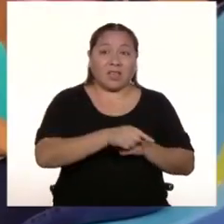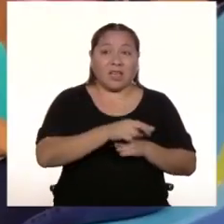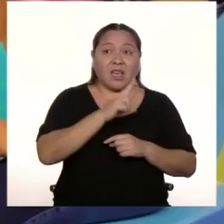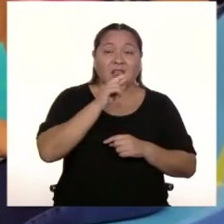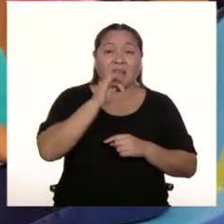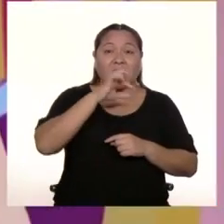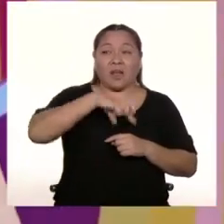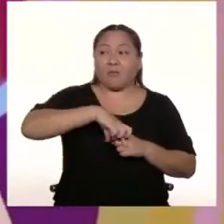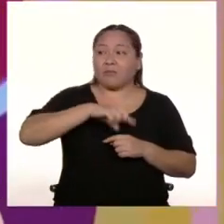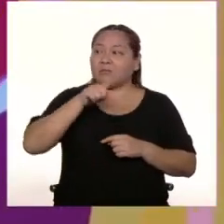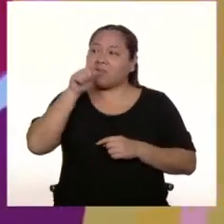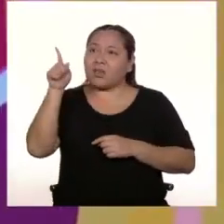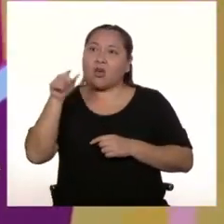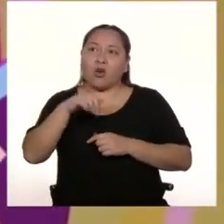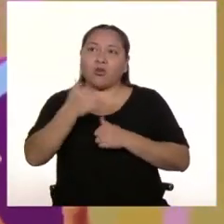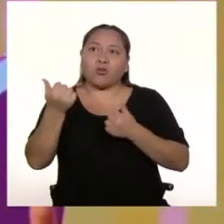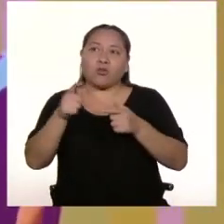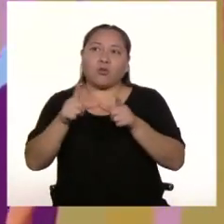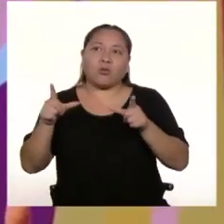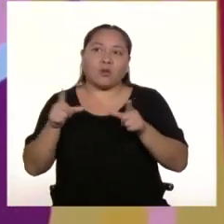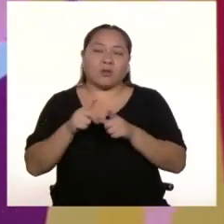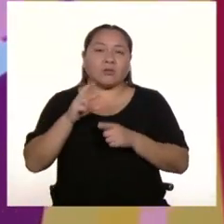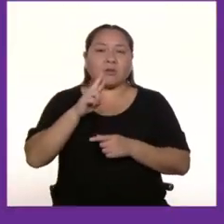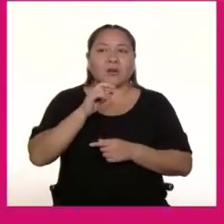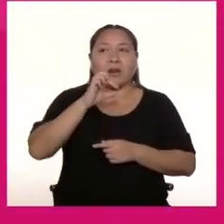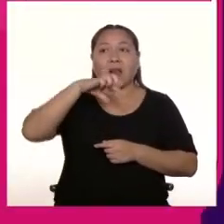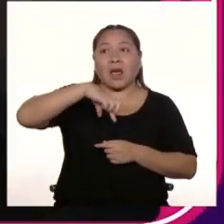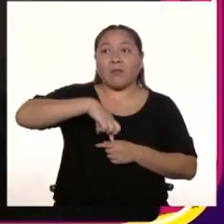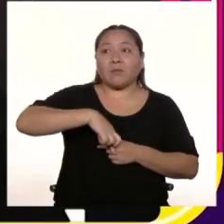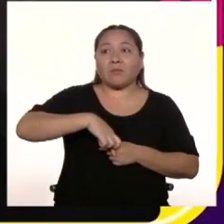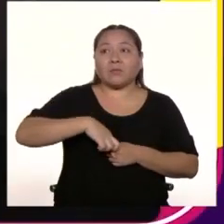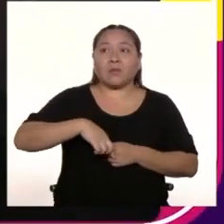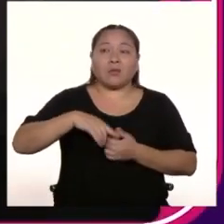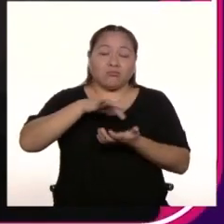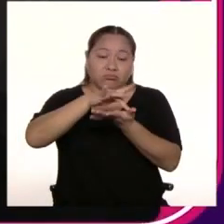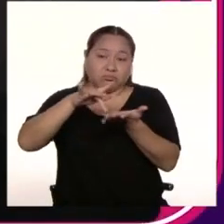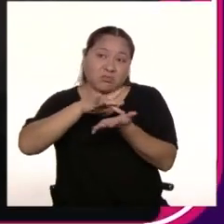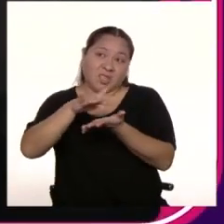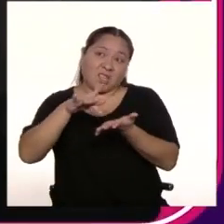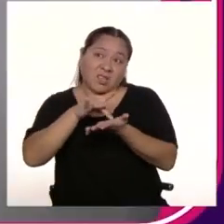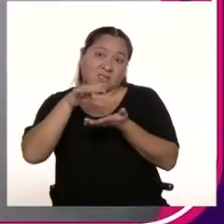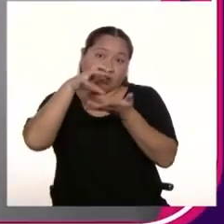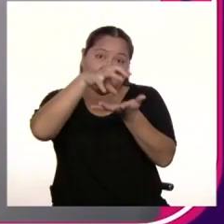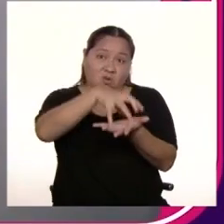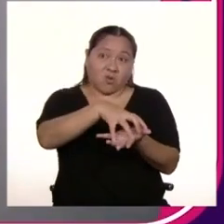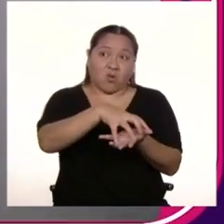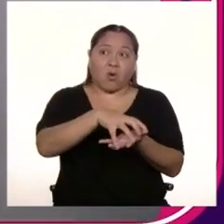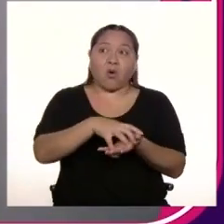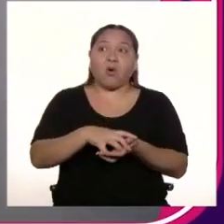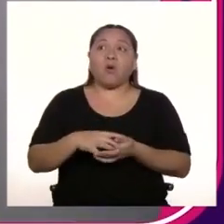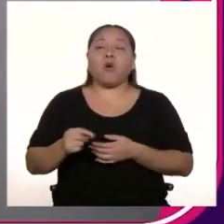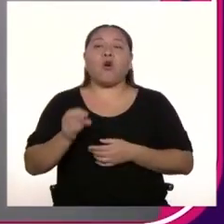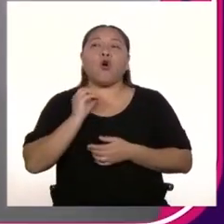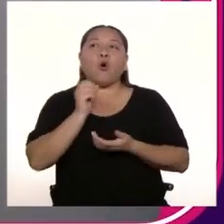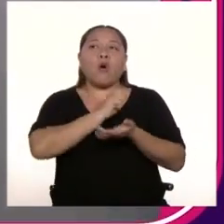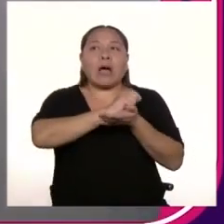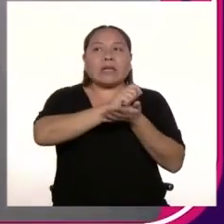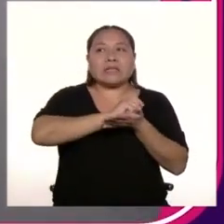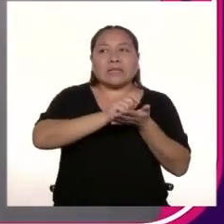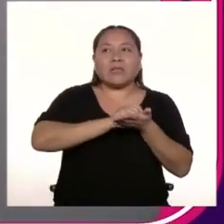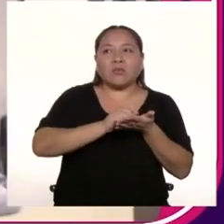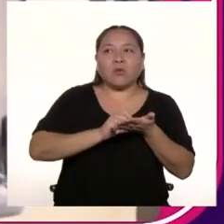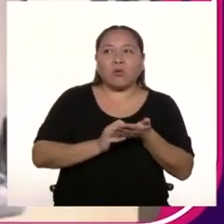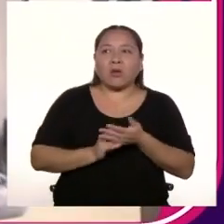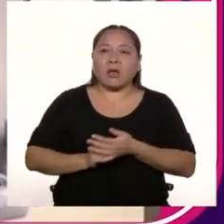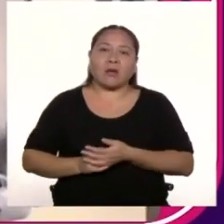Es diferente Cuando hablamos de rap podemos hablar de hacer discos, hacer canciones Todo el tema de la escritura El freestyle es algo que